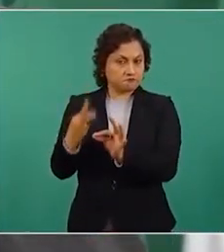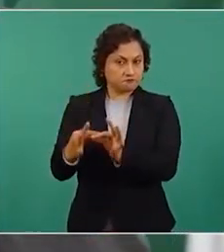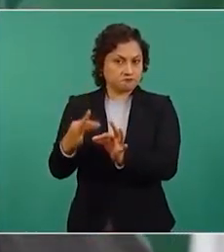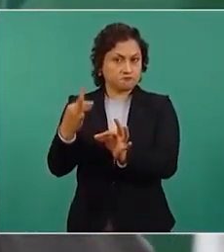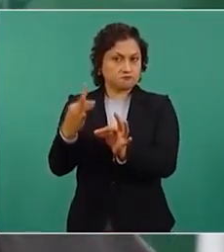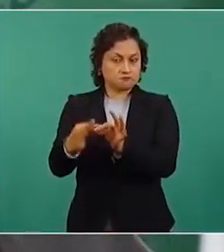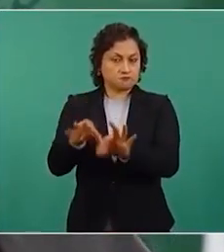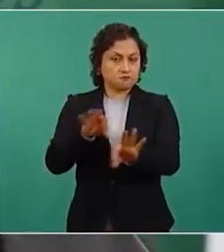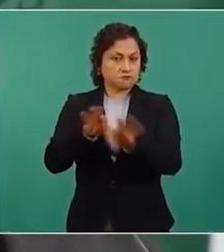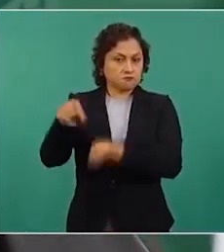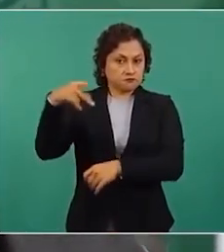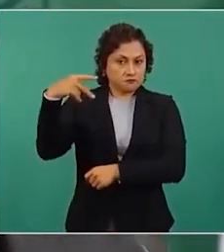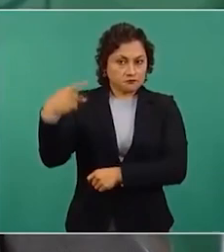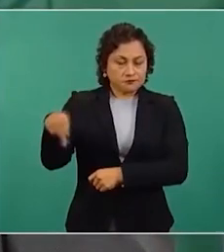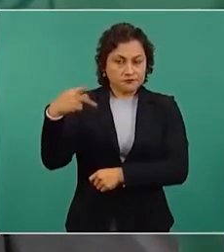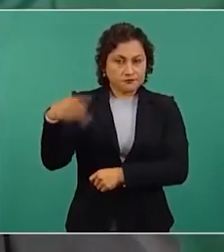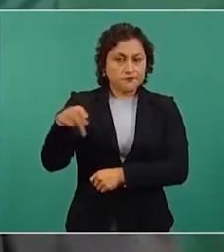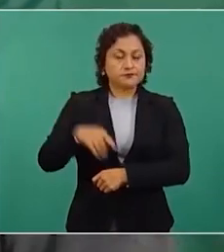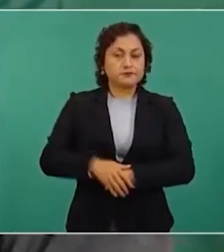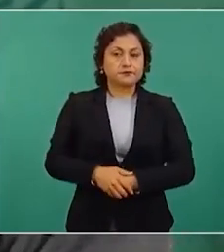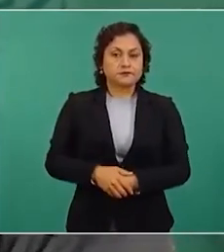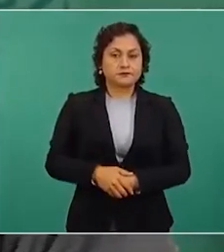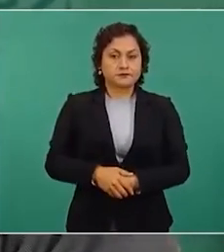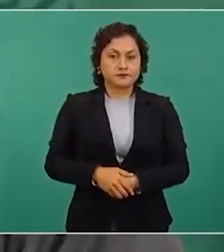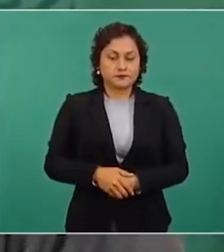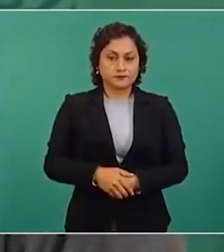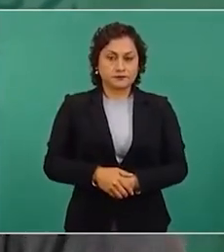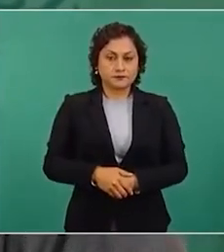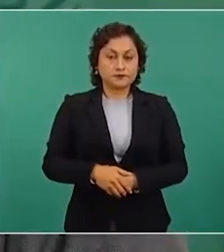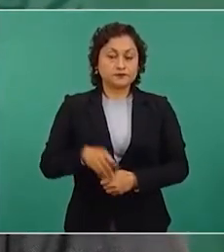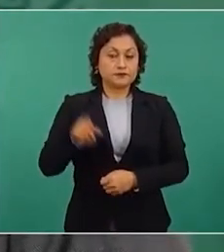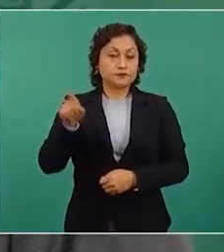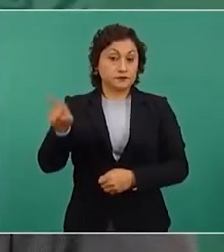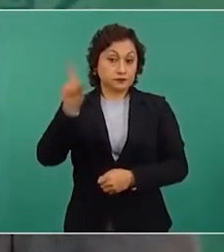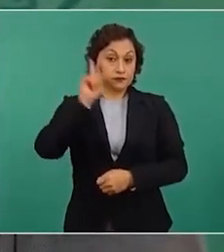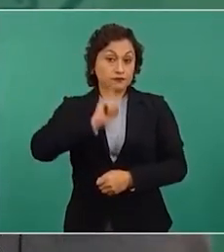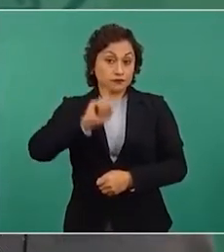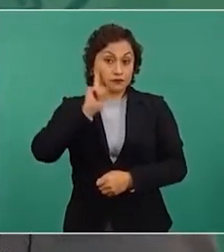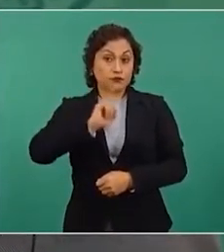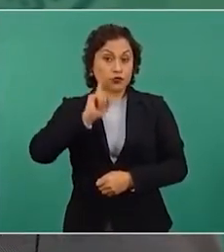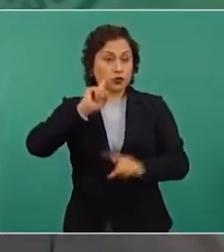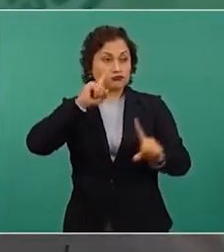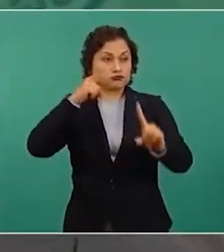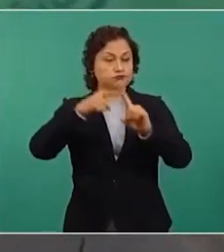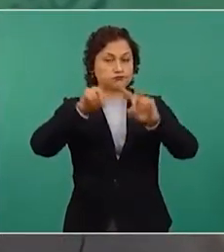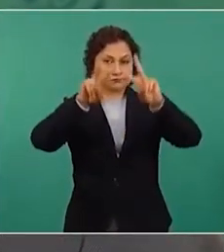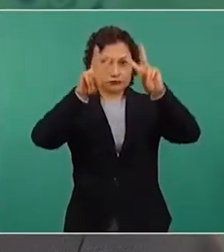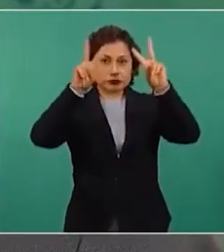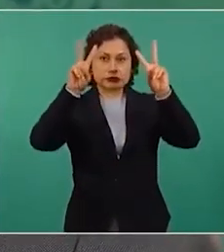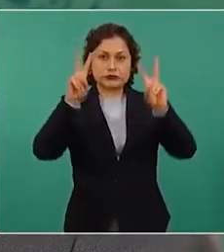encargada de el manejo de las inversiones públicas